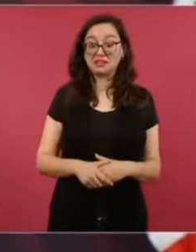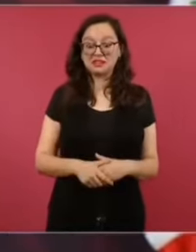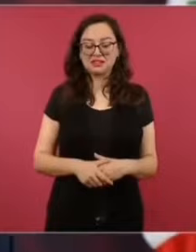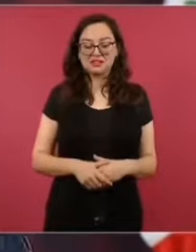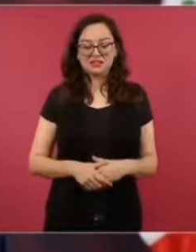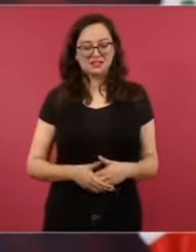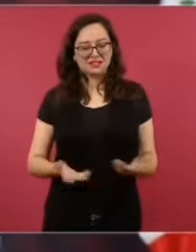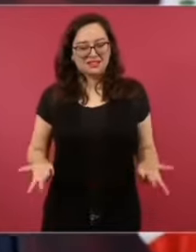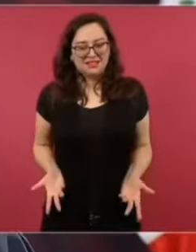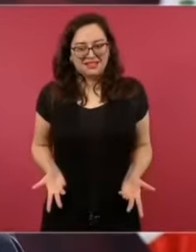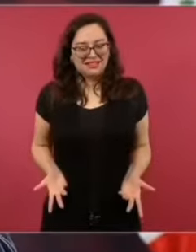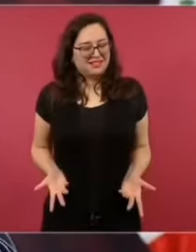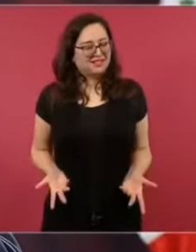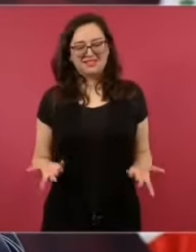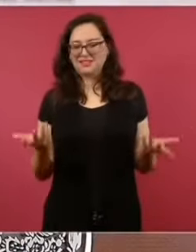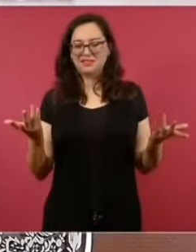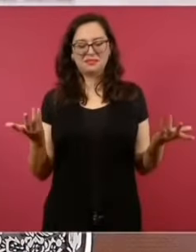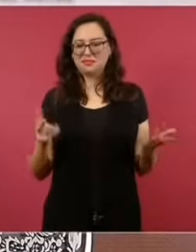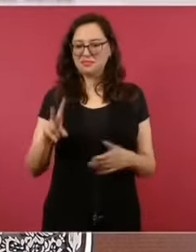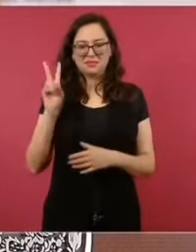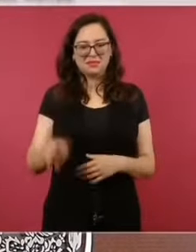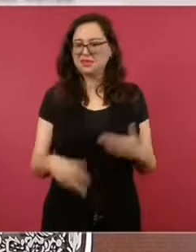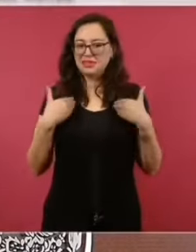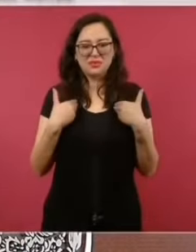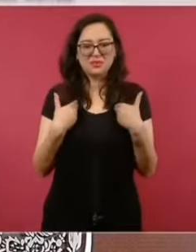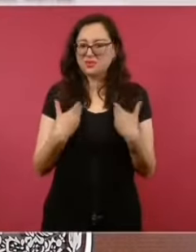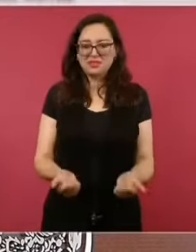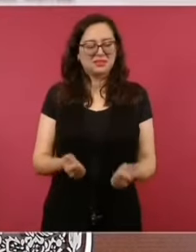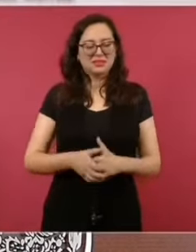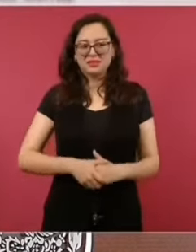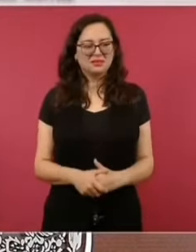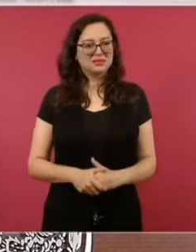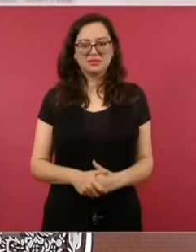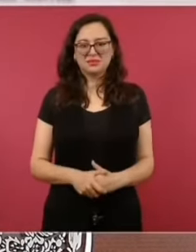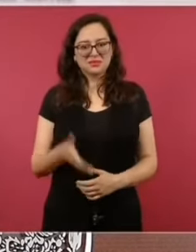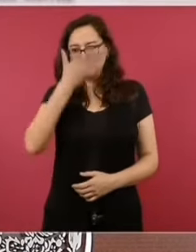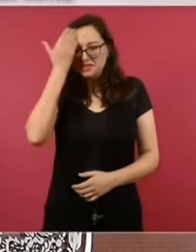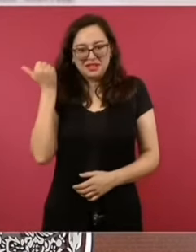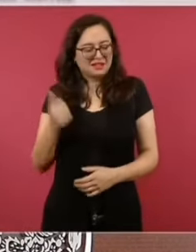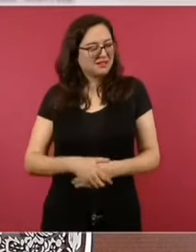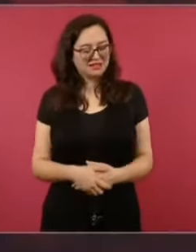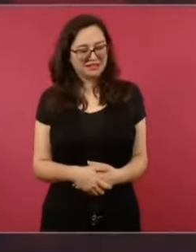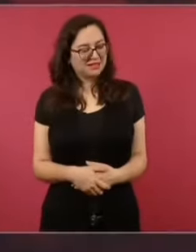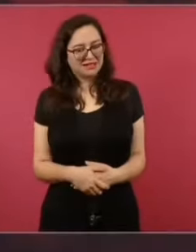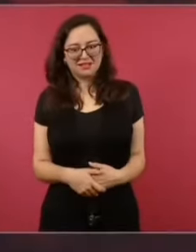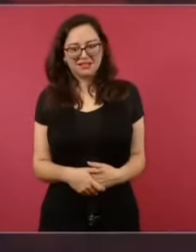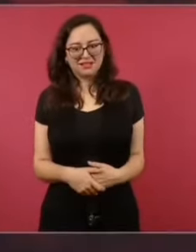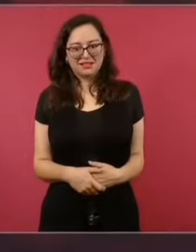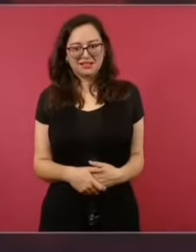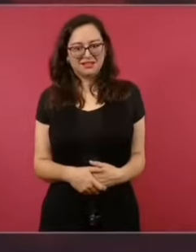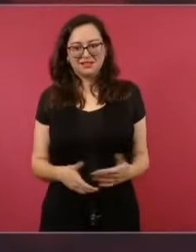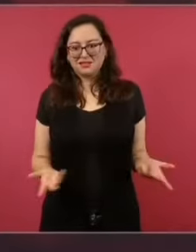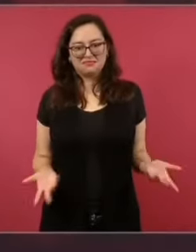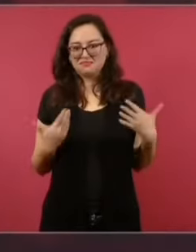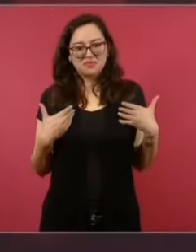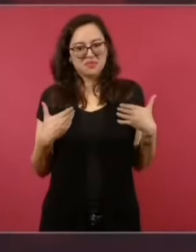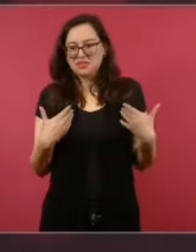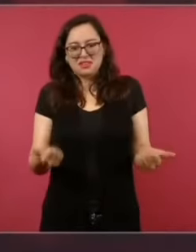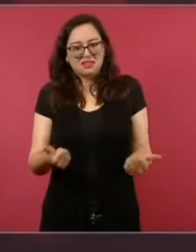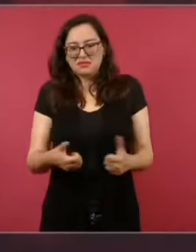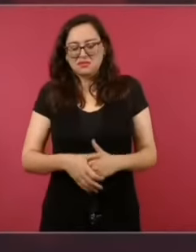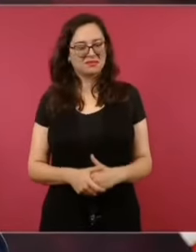O sea, yo no sé, de veras, no los entiendo.